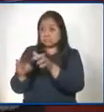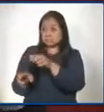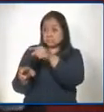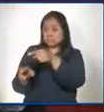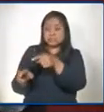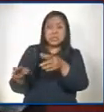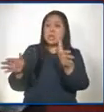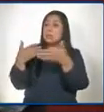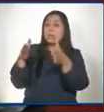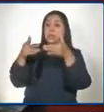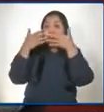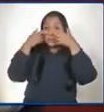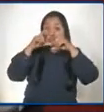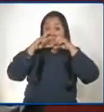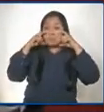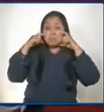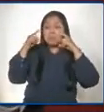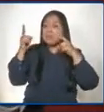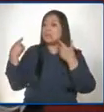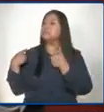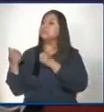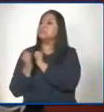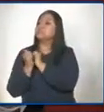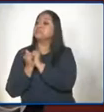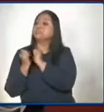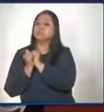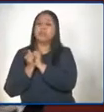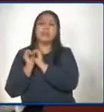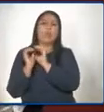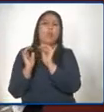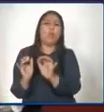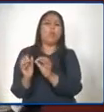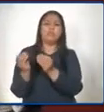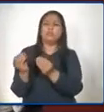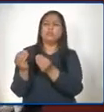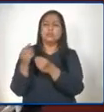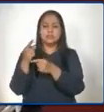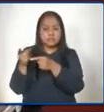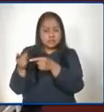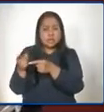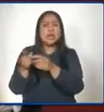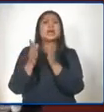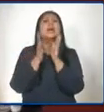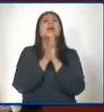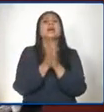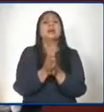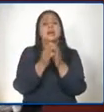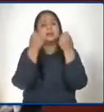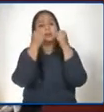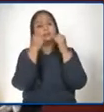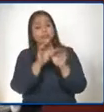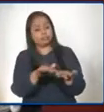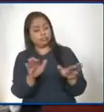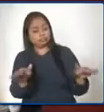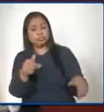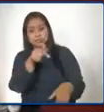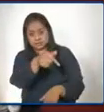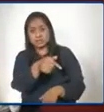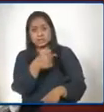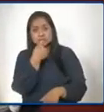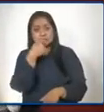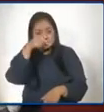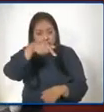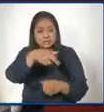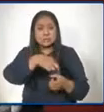no están usando mascarillas ni distanciamiento. Hagámoslo por los niños de este país y por los